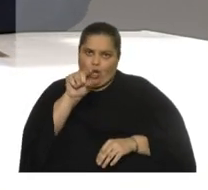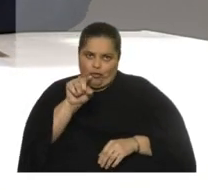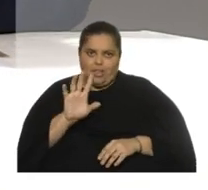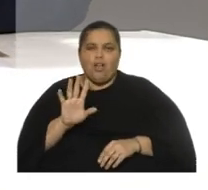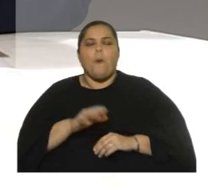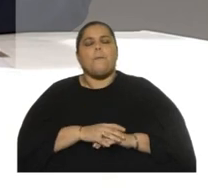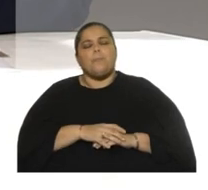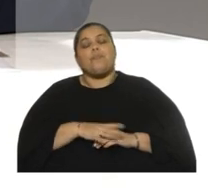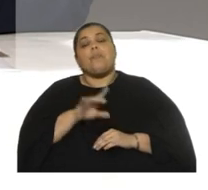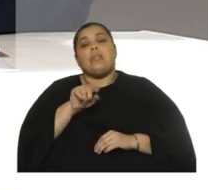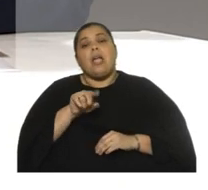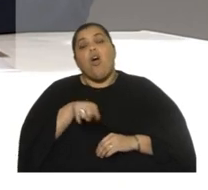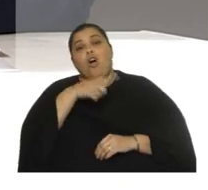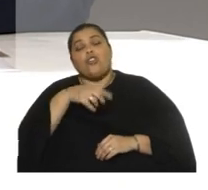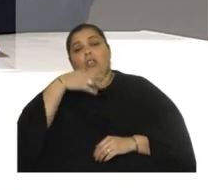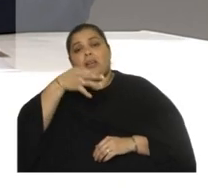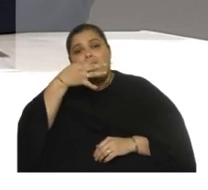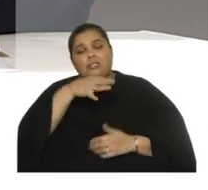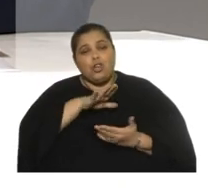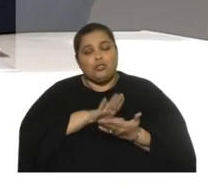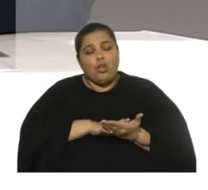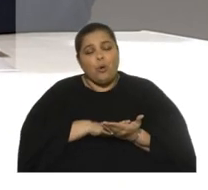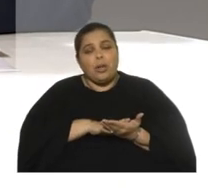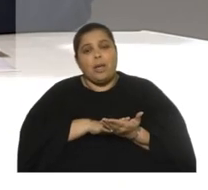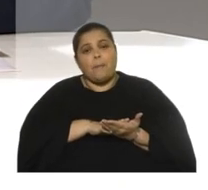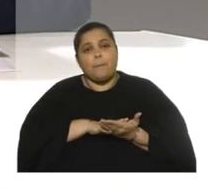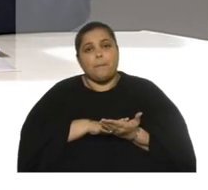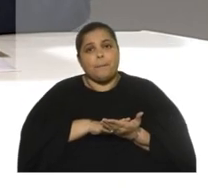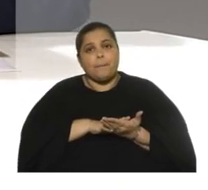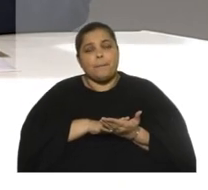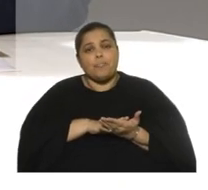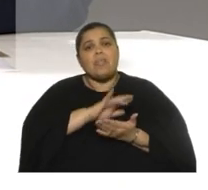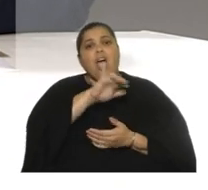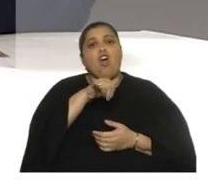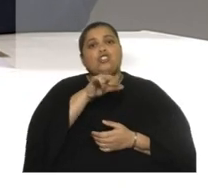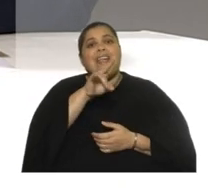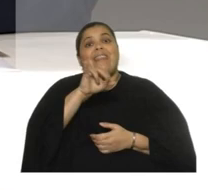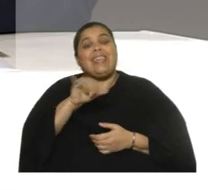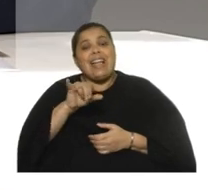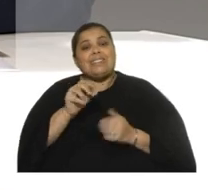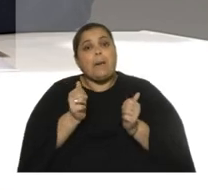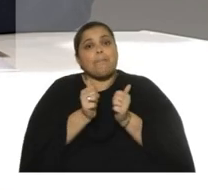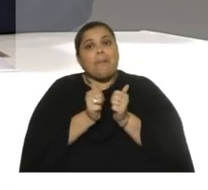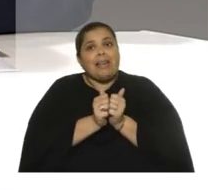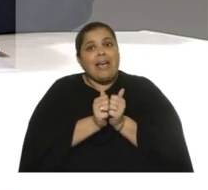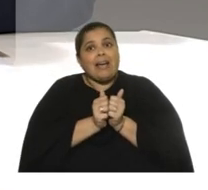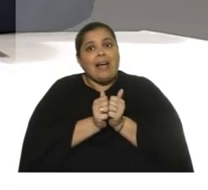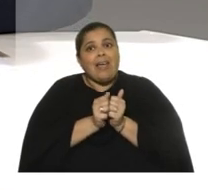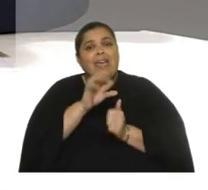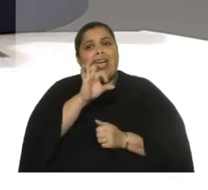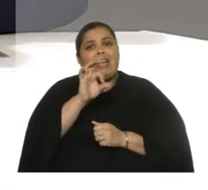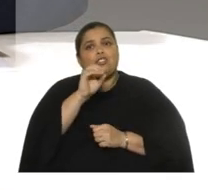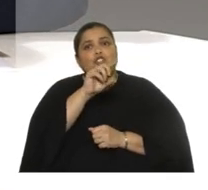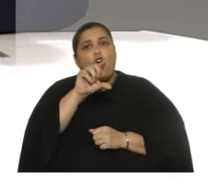La declaración de que José Díaz, el fiscal, era pareja de Solari,